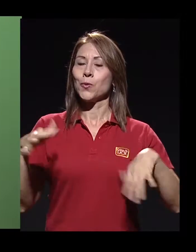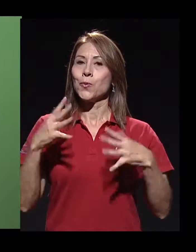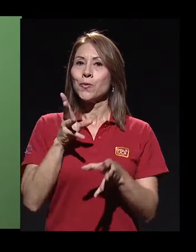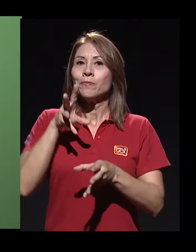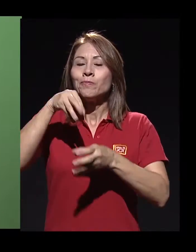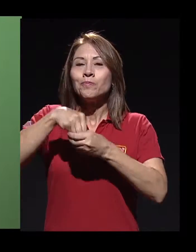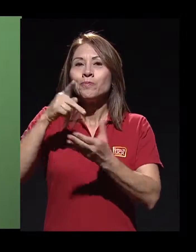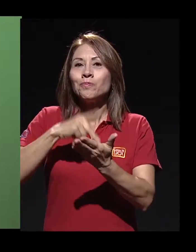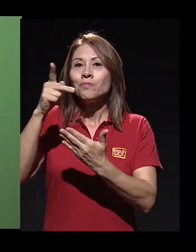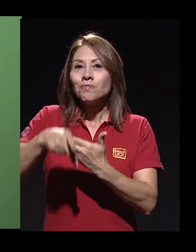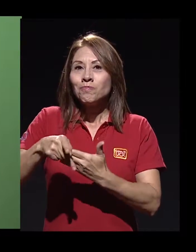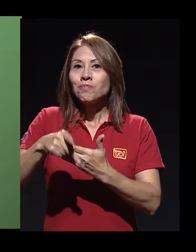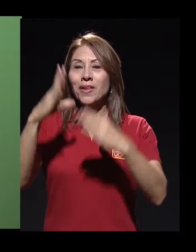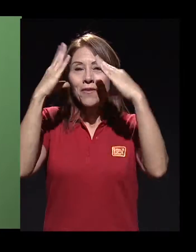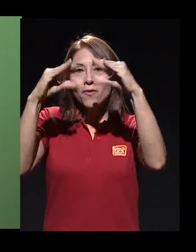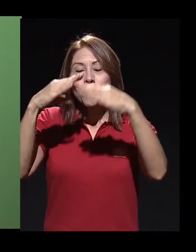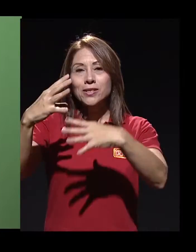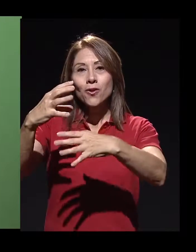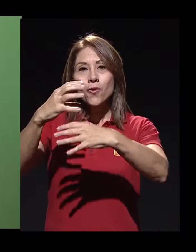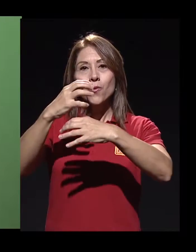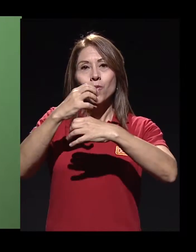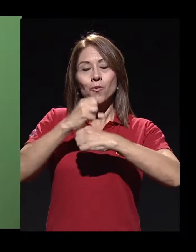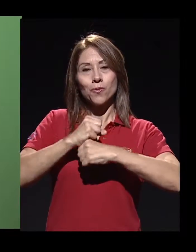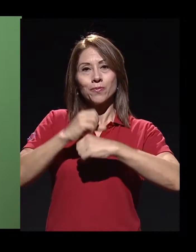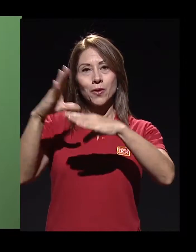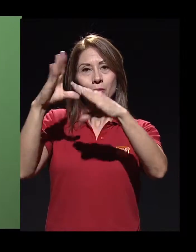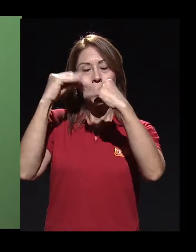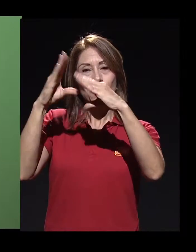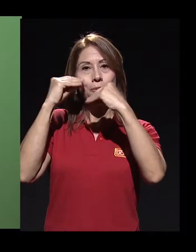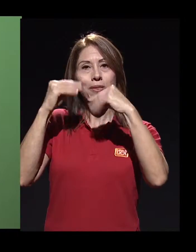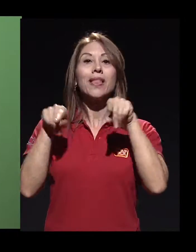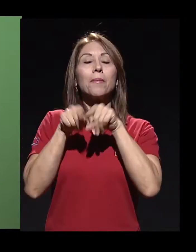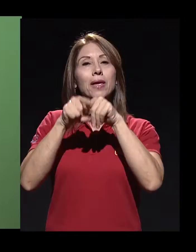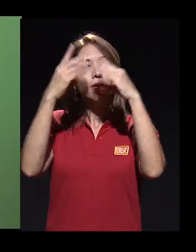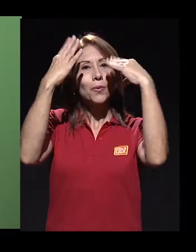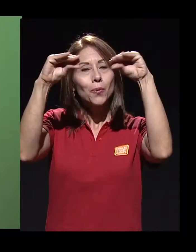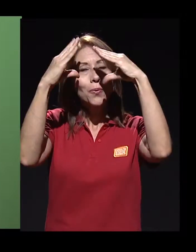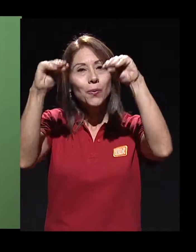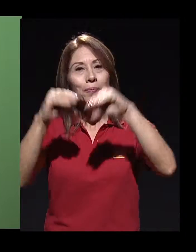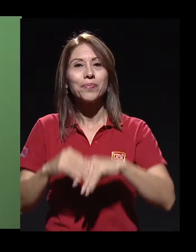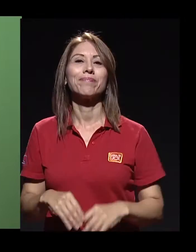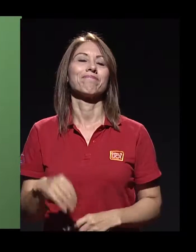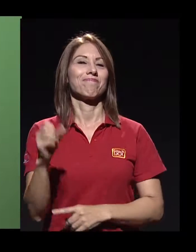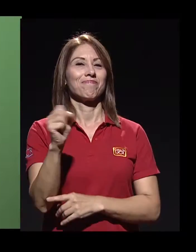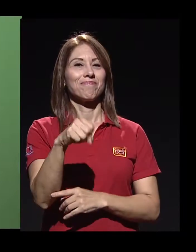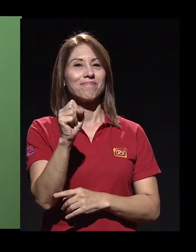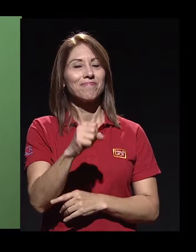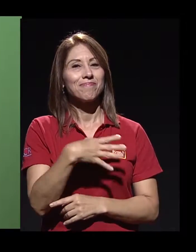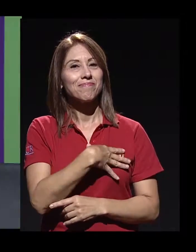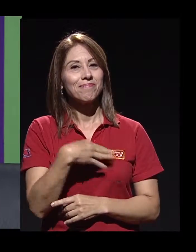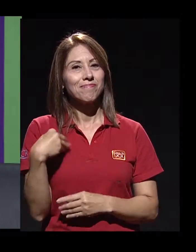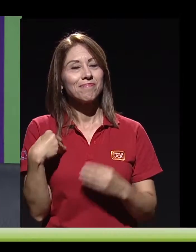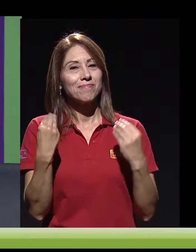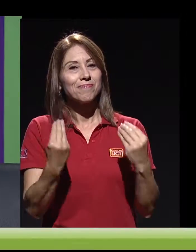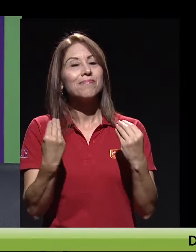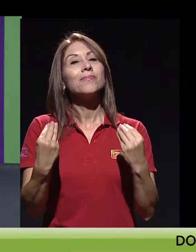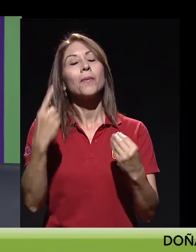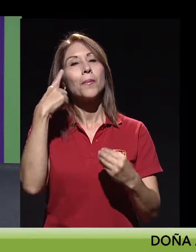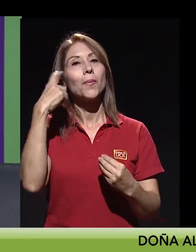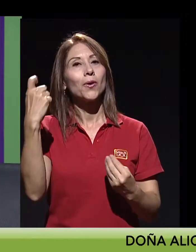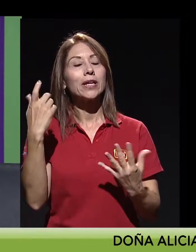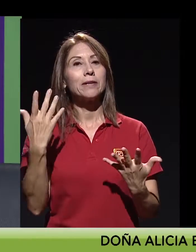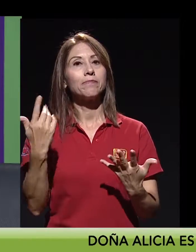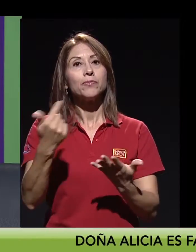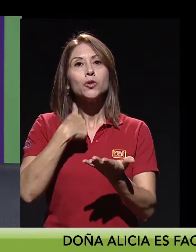como quien recibe la información, pero también como quien comparte ese conocimiento con otras personas. Ah, sí, me ha gustado mucho porque